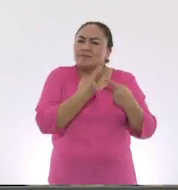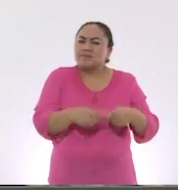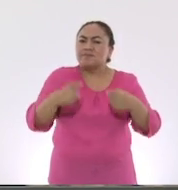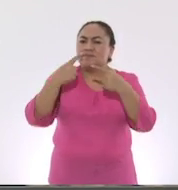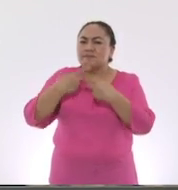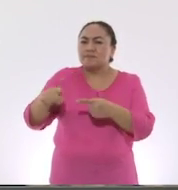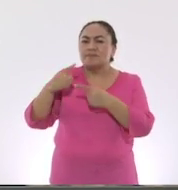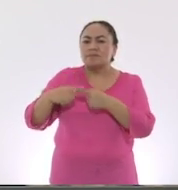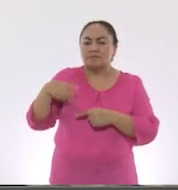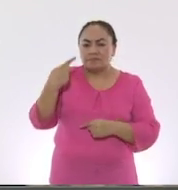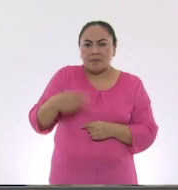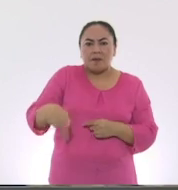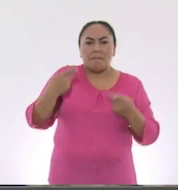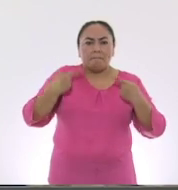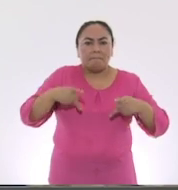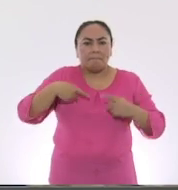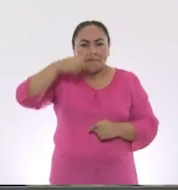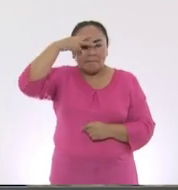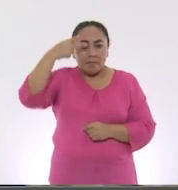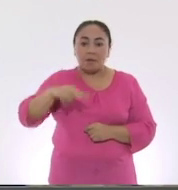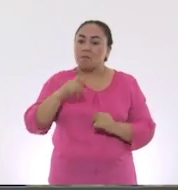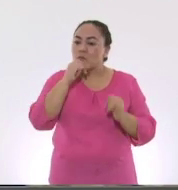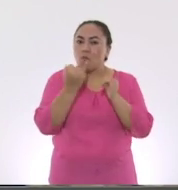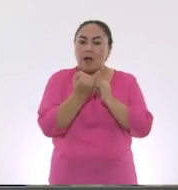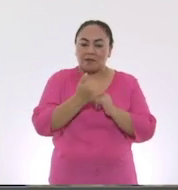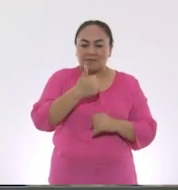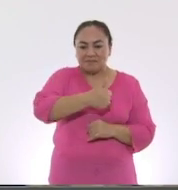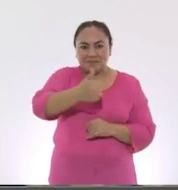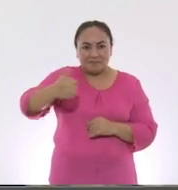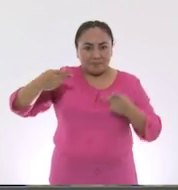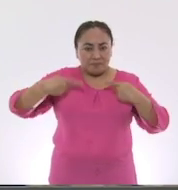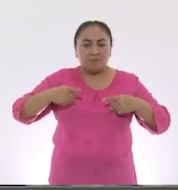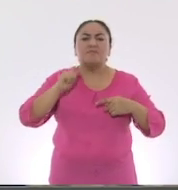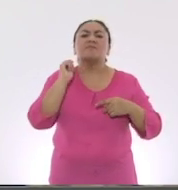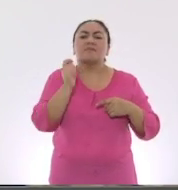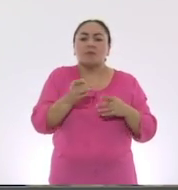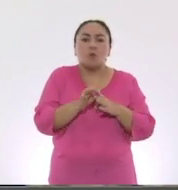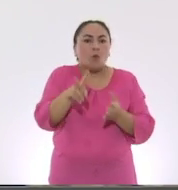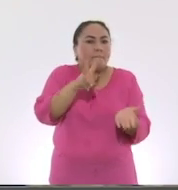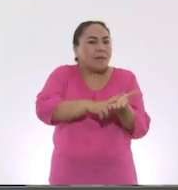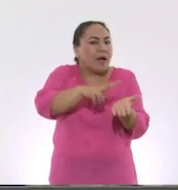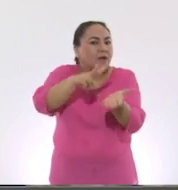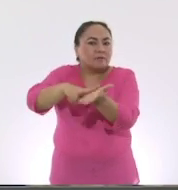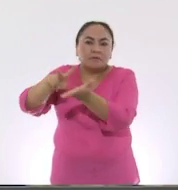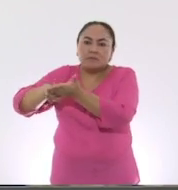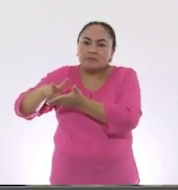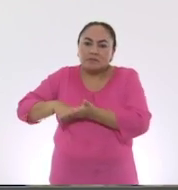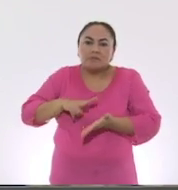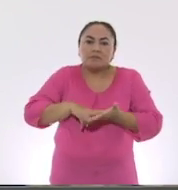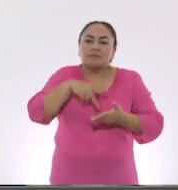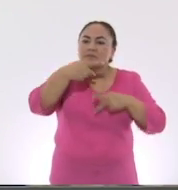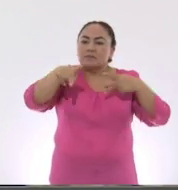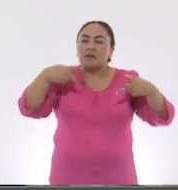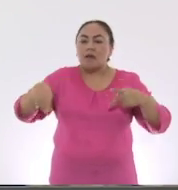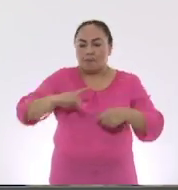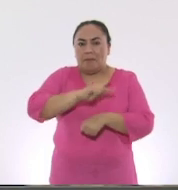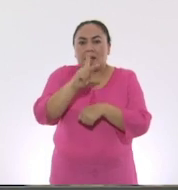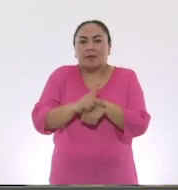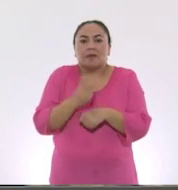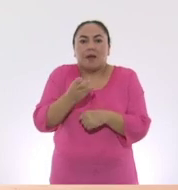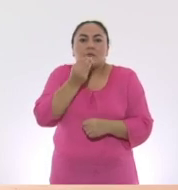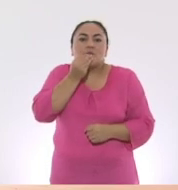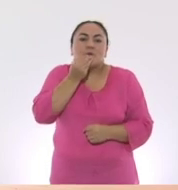México. Y como cada una de las personas de esta nación, representan una pieza importantísima de lo que hace grande a nuestro país.